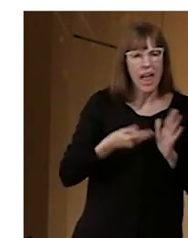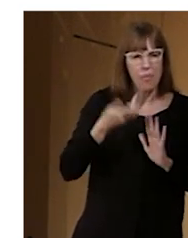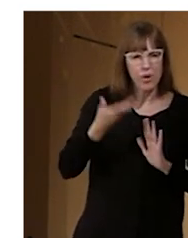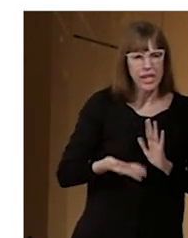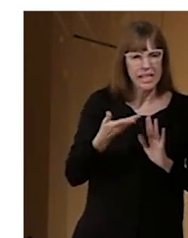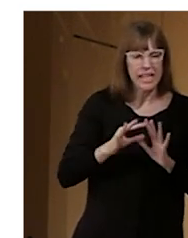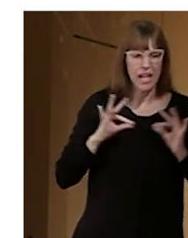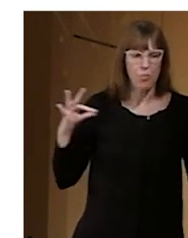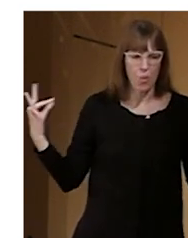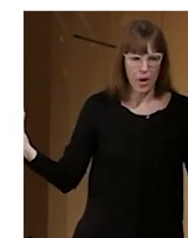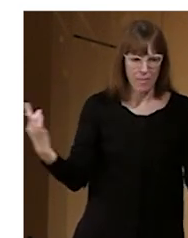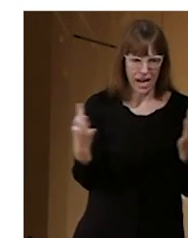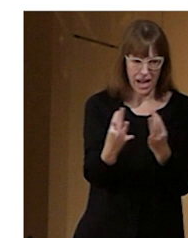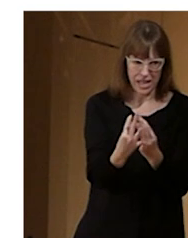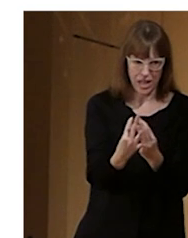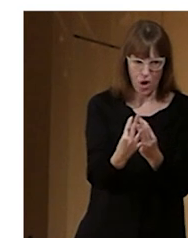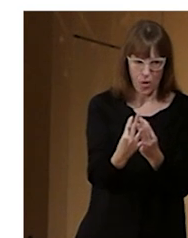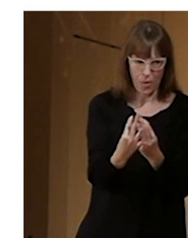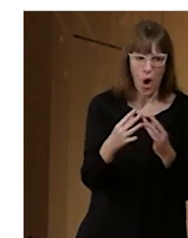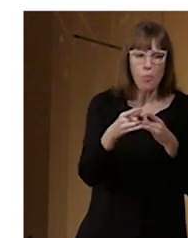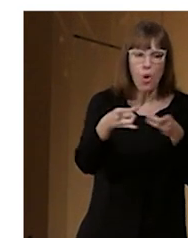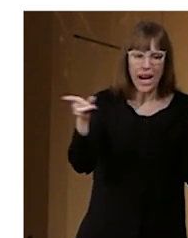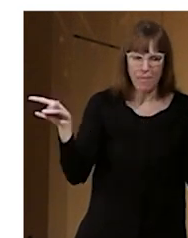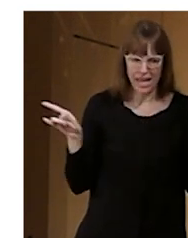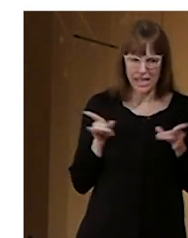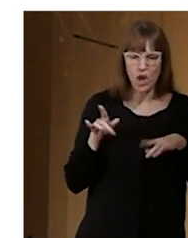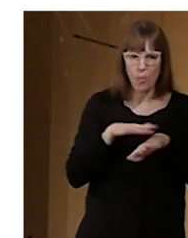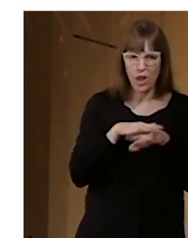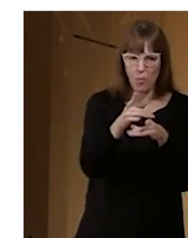magnético, ¿vale? Aquí he puesto bucle magnético individual